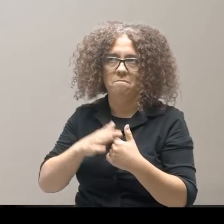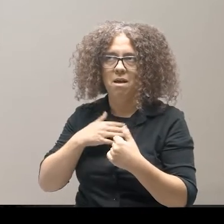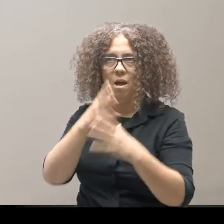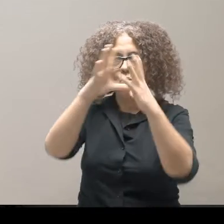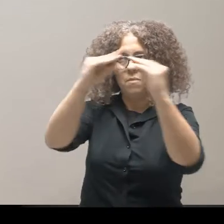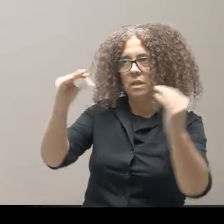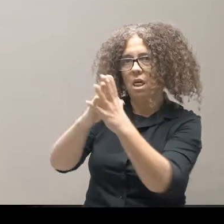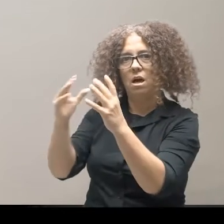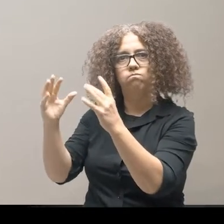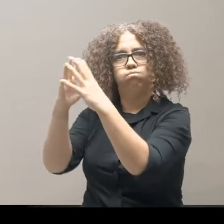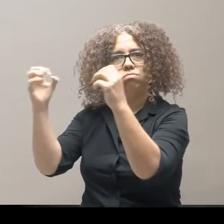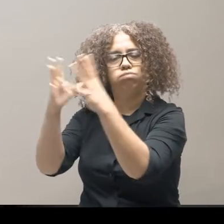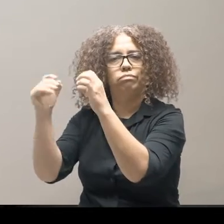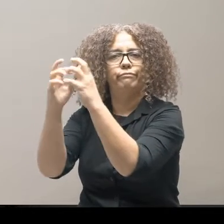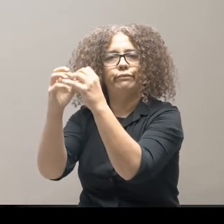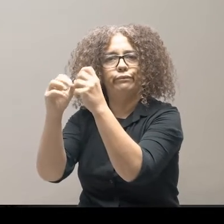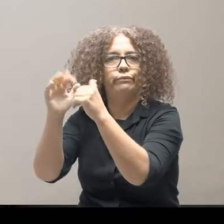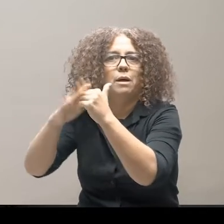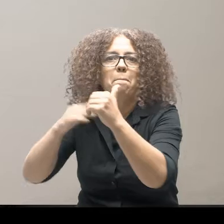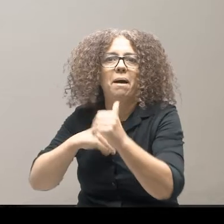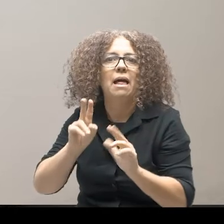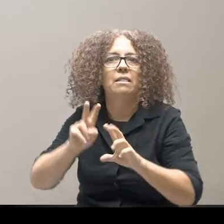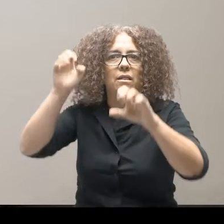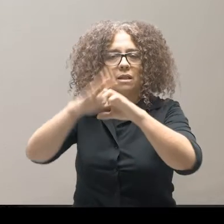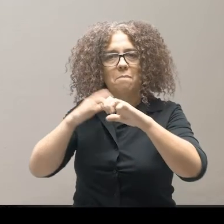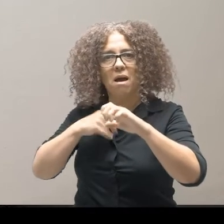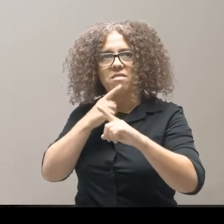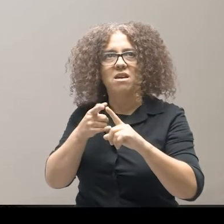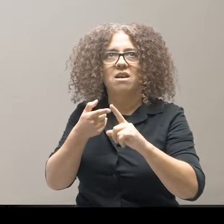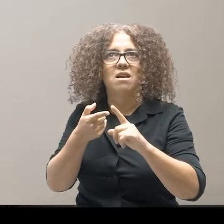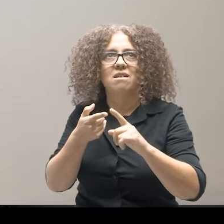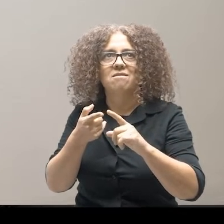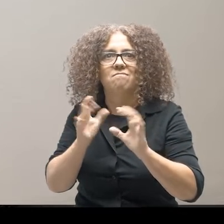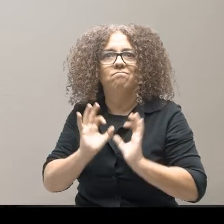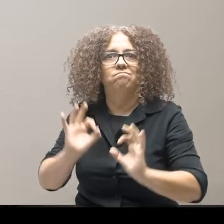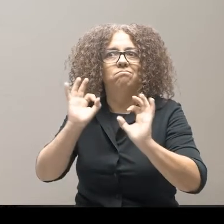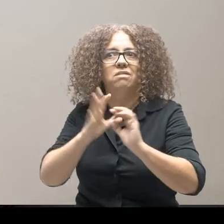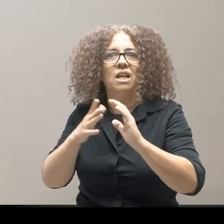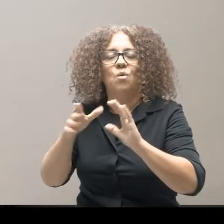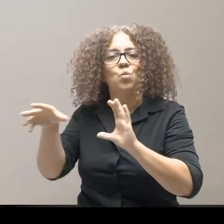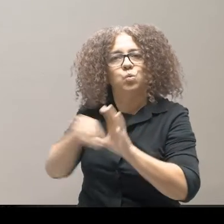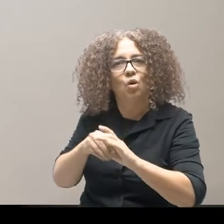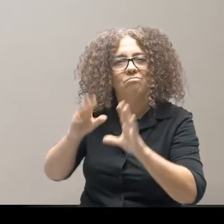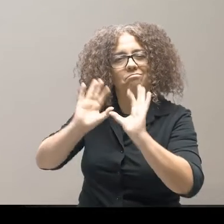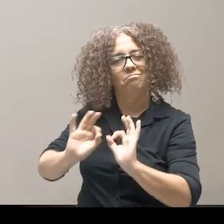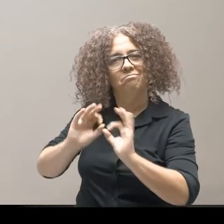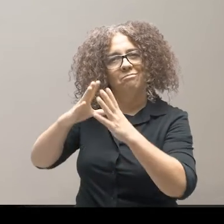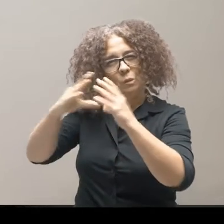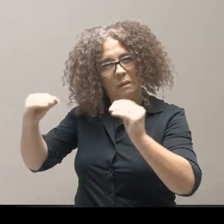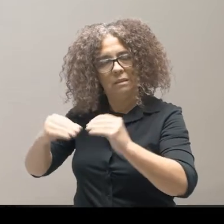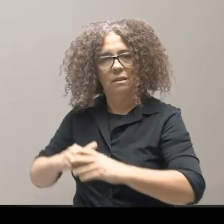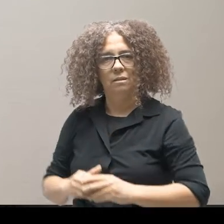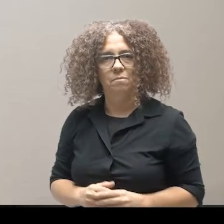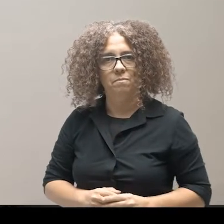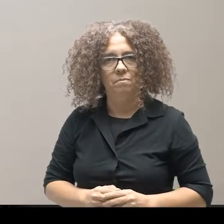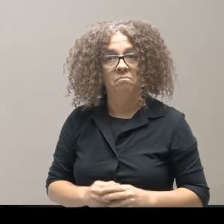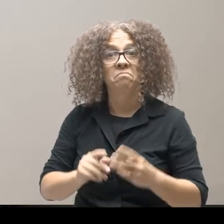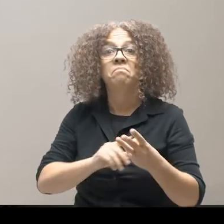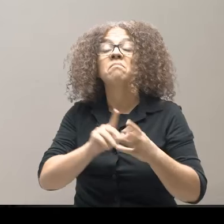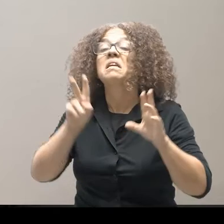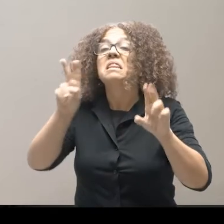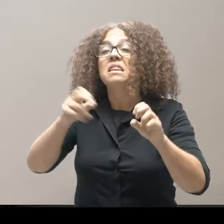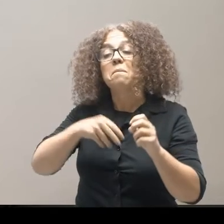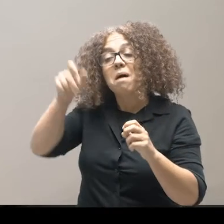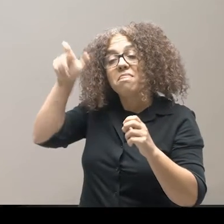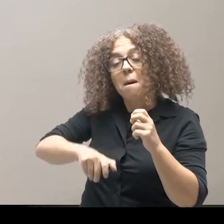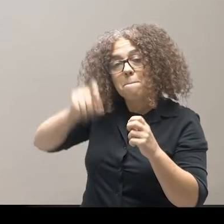las universidades sobre inclusión universitaria, por lo que afecta al profesorado un fomento